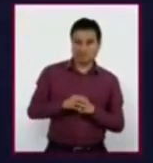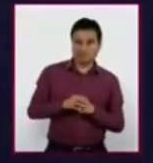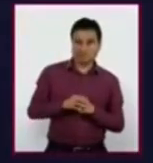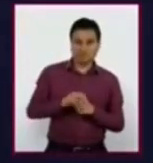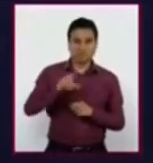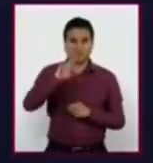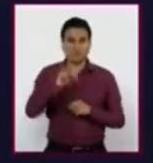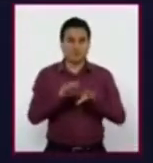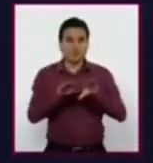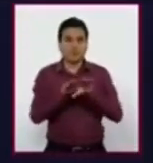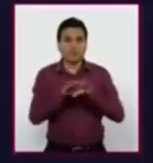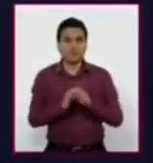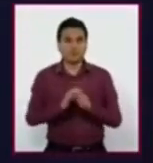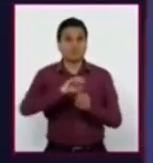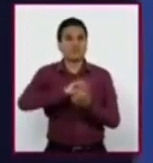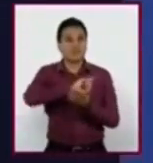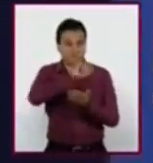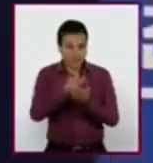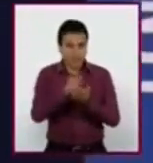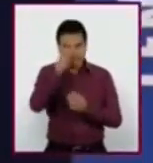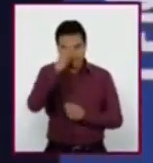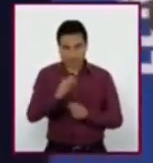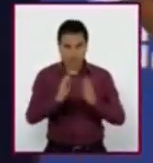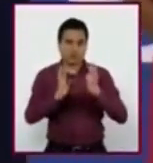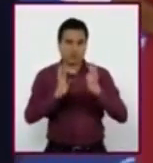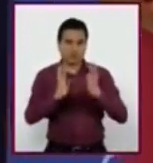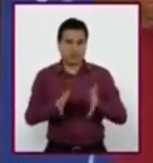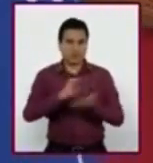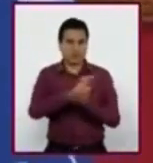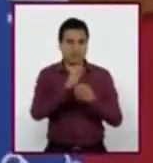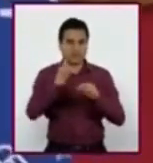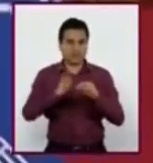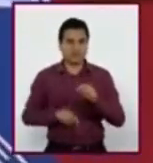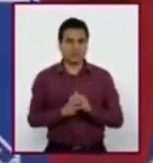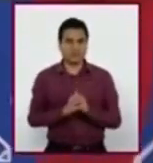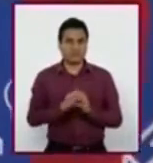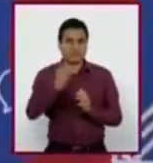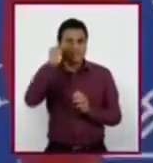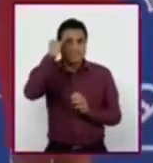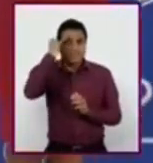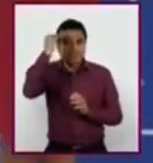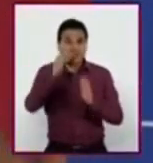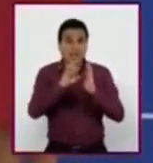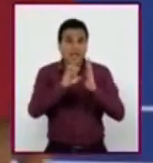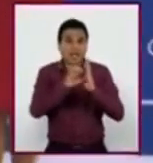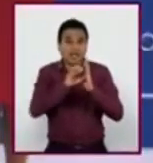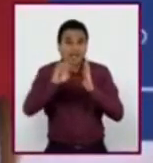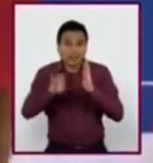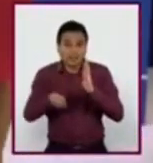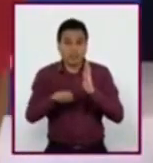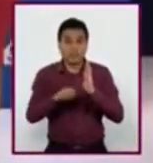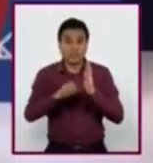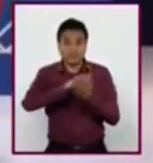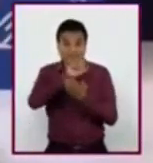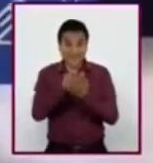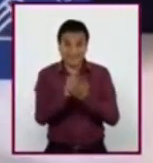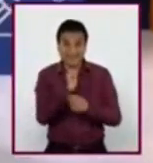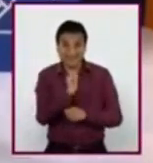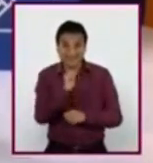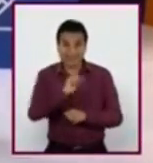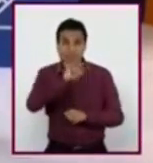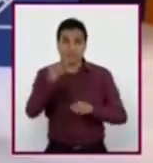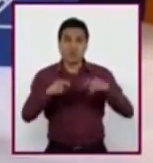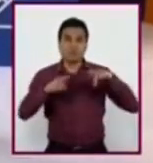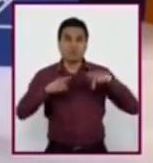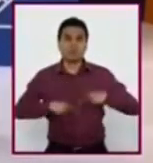que en México se haya legislado contra este tipo de discriminación. Sería contraproducente para la diversidad cultural pensar que aquellos